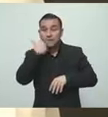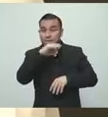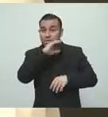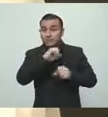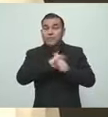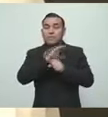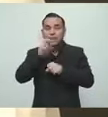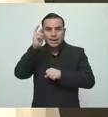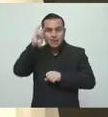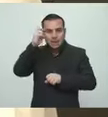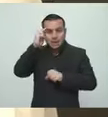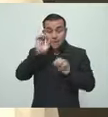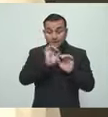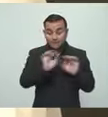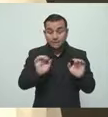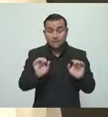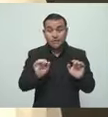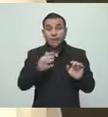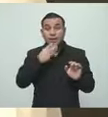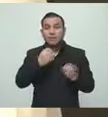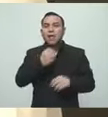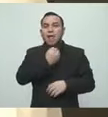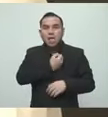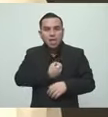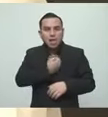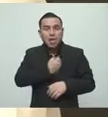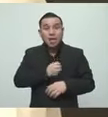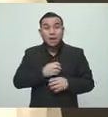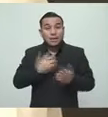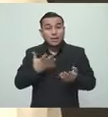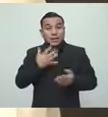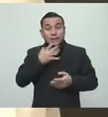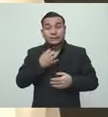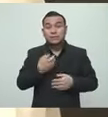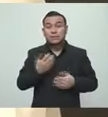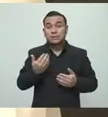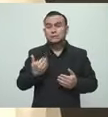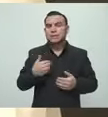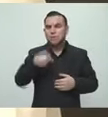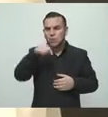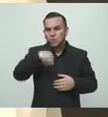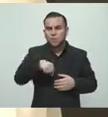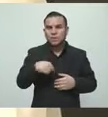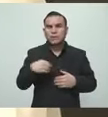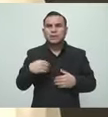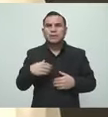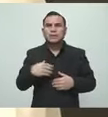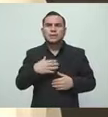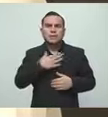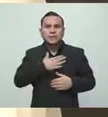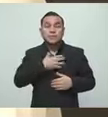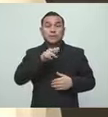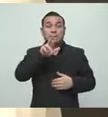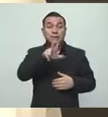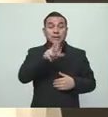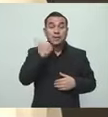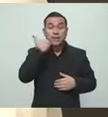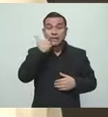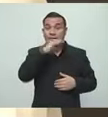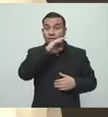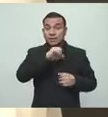en general se afectan en el área pediátrica. Actualmente tenemos tres en cuidados intensivos,